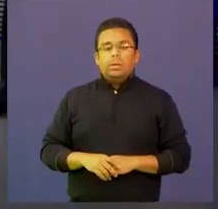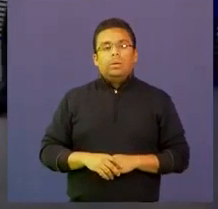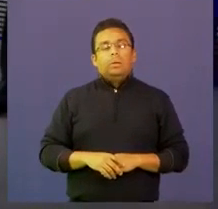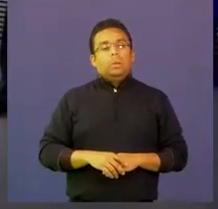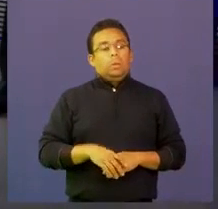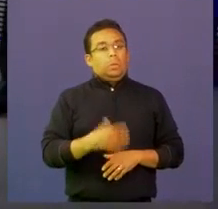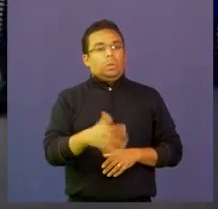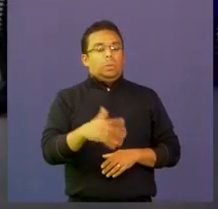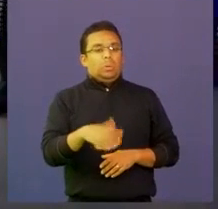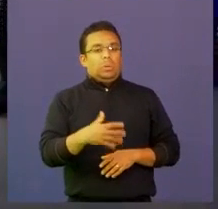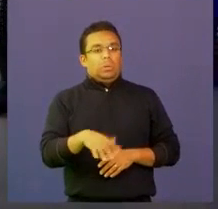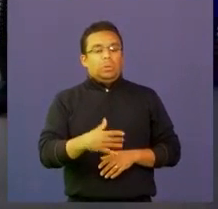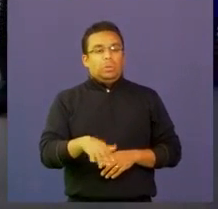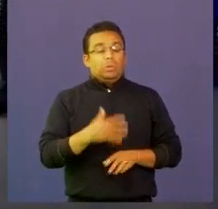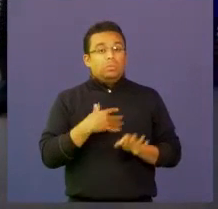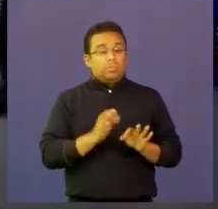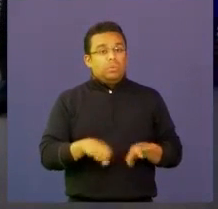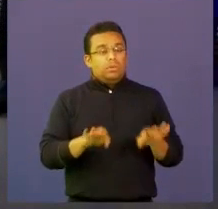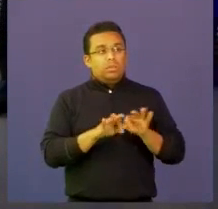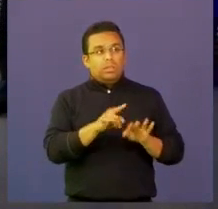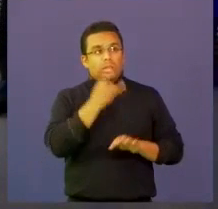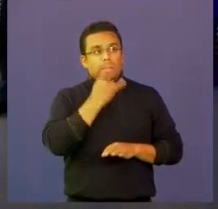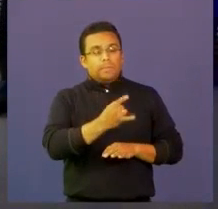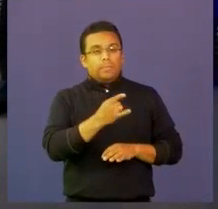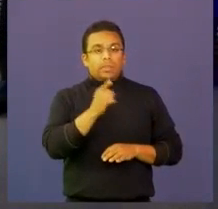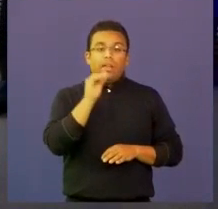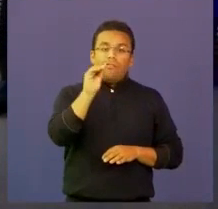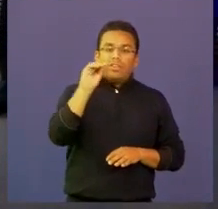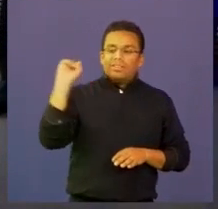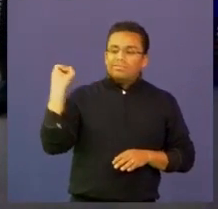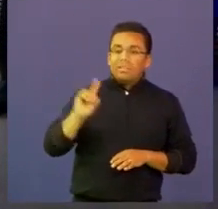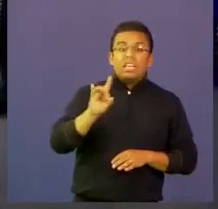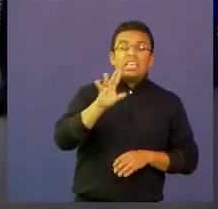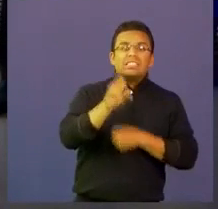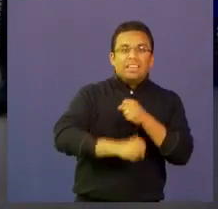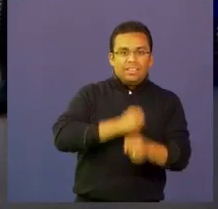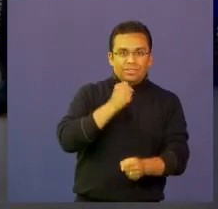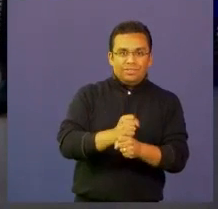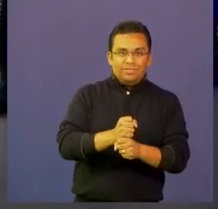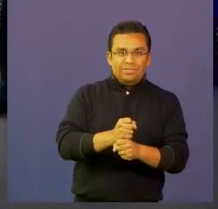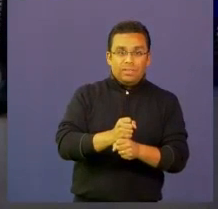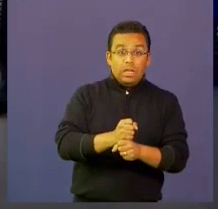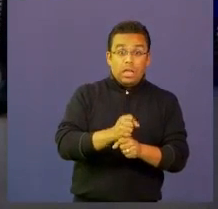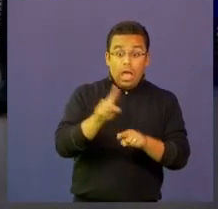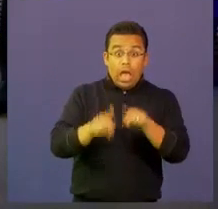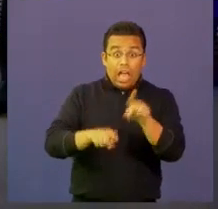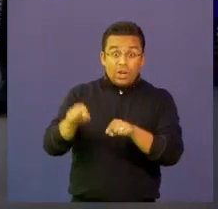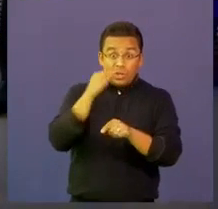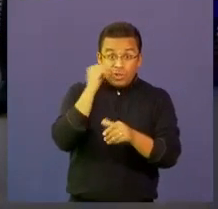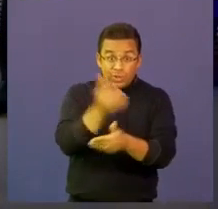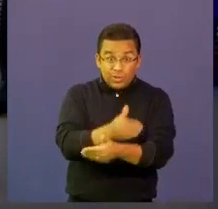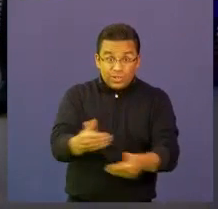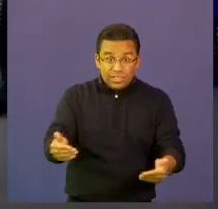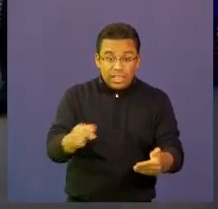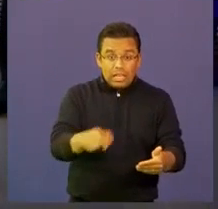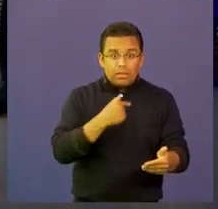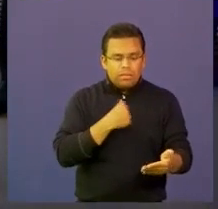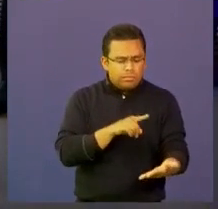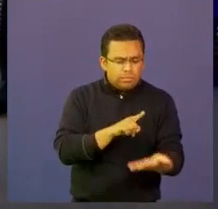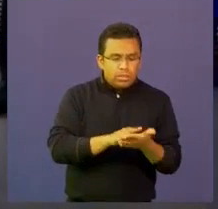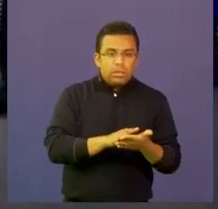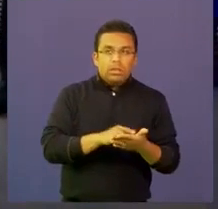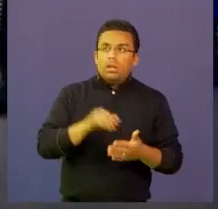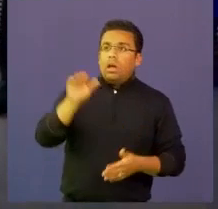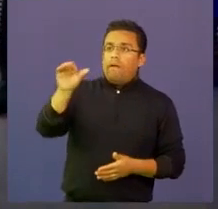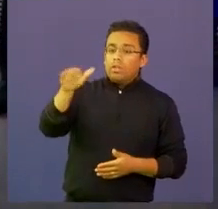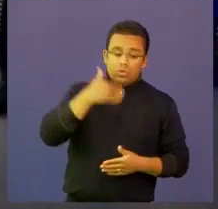porque, como les decía, llevamos 15 años y hoy encontramos chicos que han movido su vocación a partir del uso